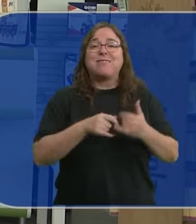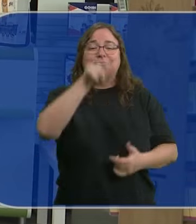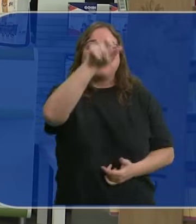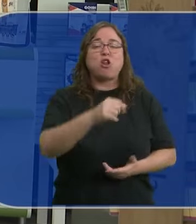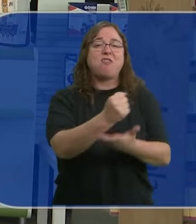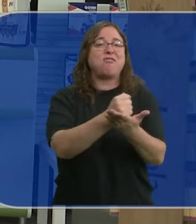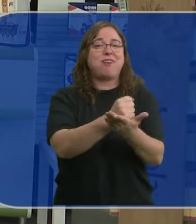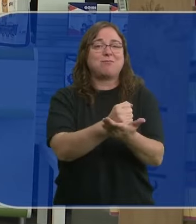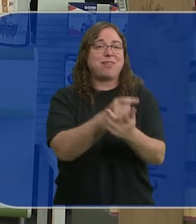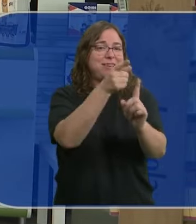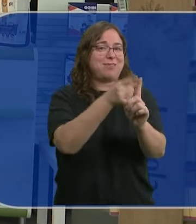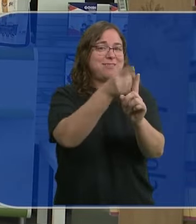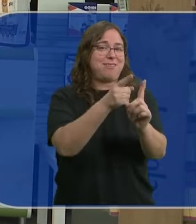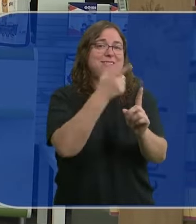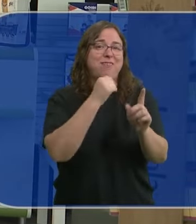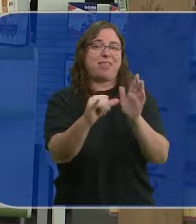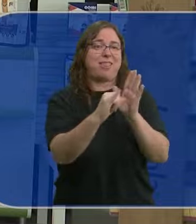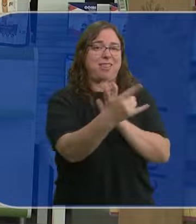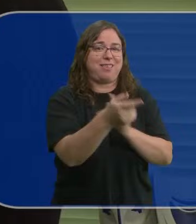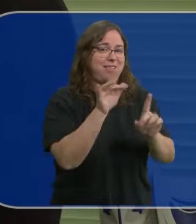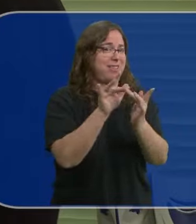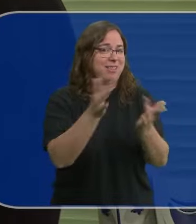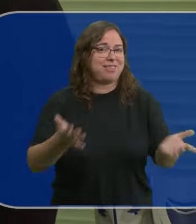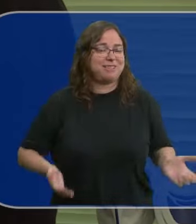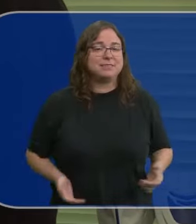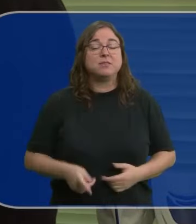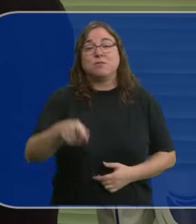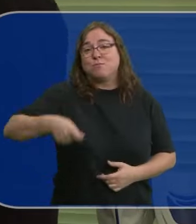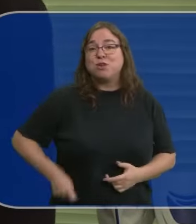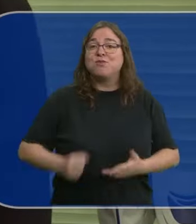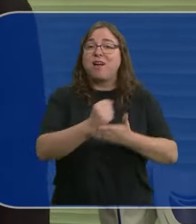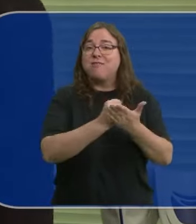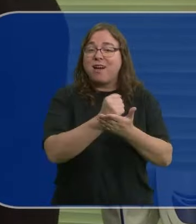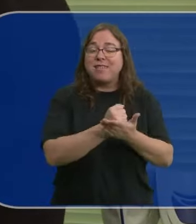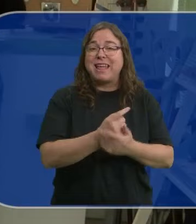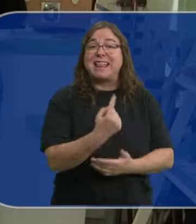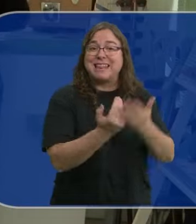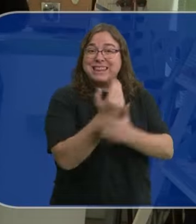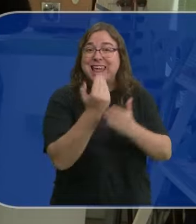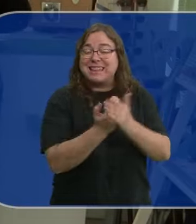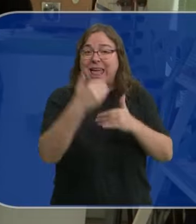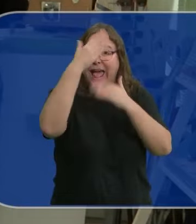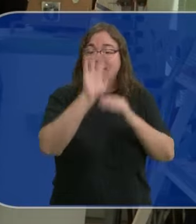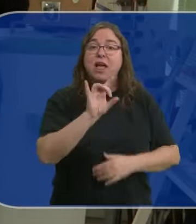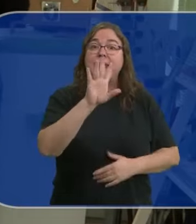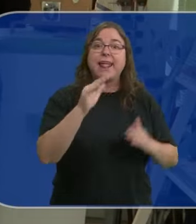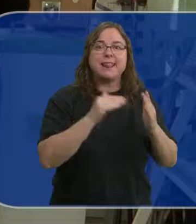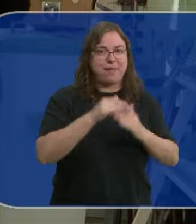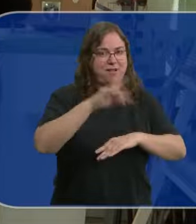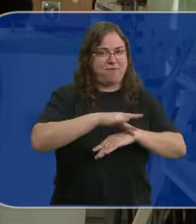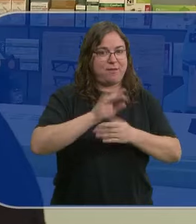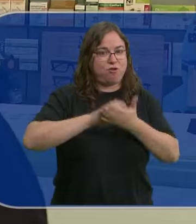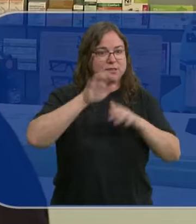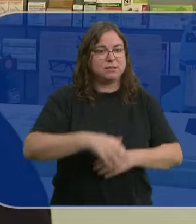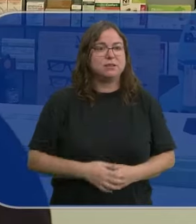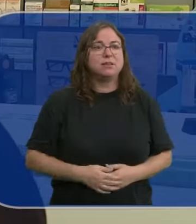profesional sanitario que más accesible está a la población. Los farmacéuticos atienden cada día a 15.000 pacientes en Castilla